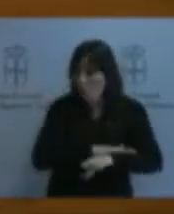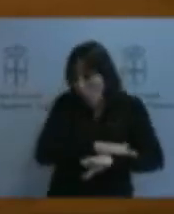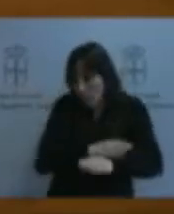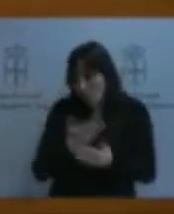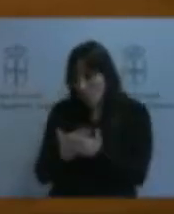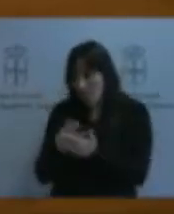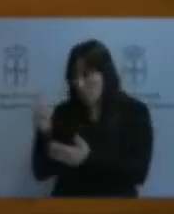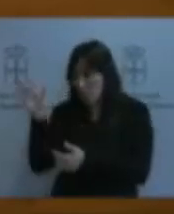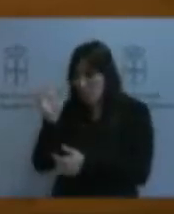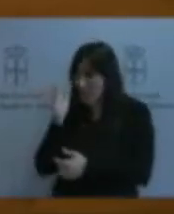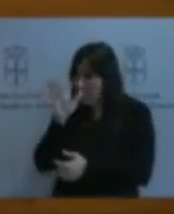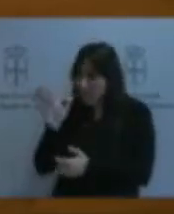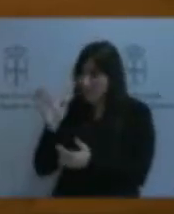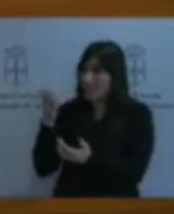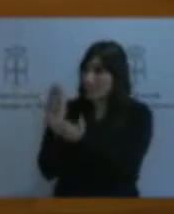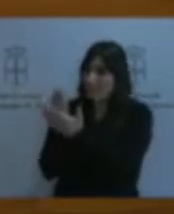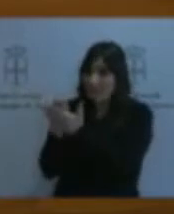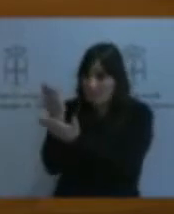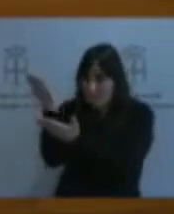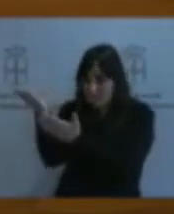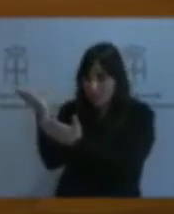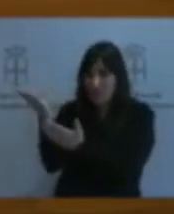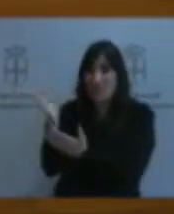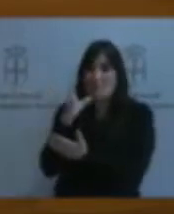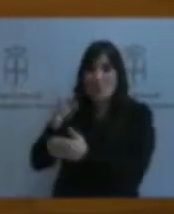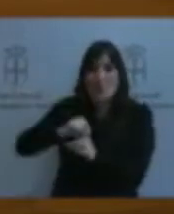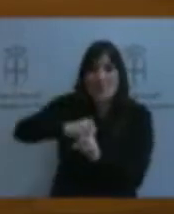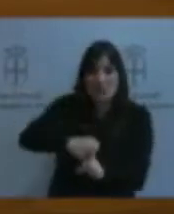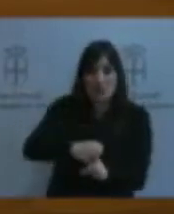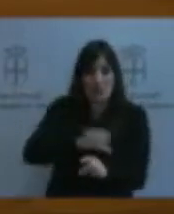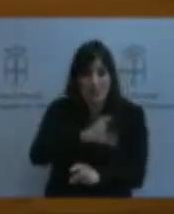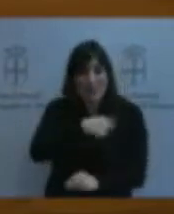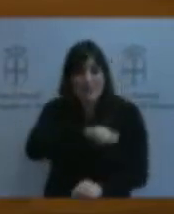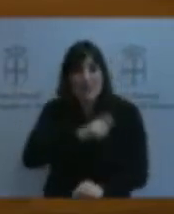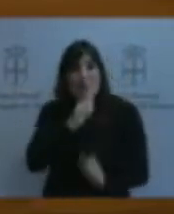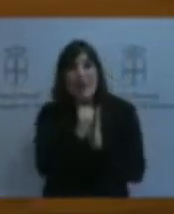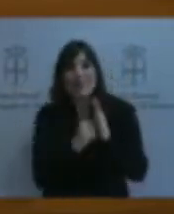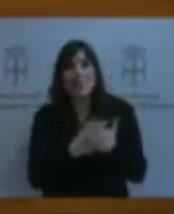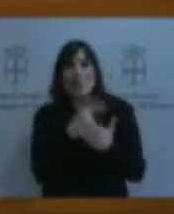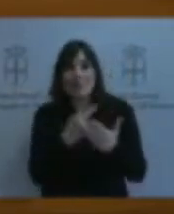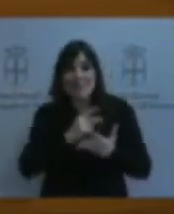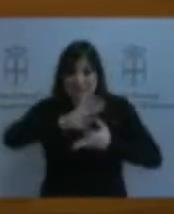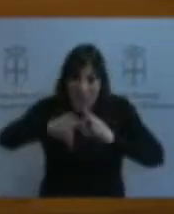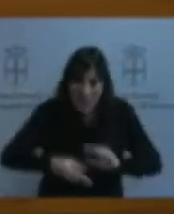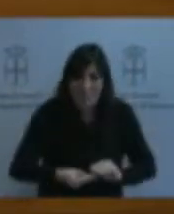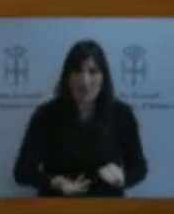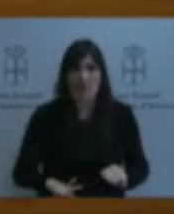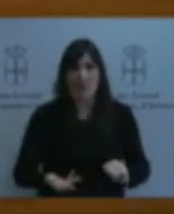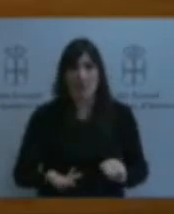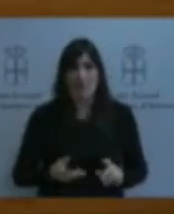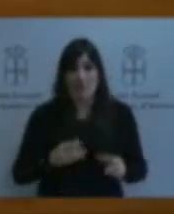que presione al Estado español para que aplique este artículo 17 de la política pesquera comunitaria y, por tanto, que el reparto